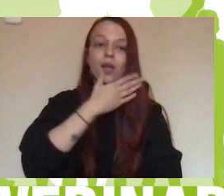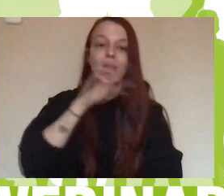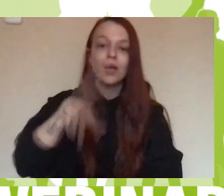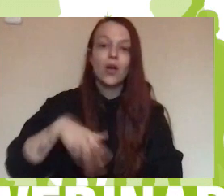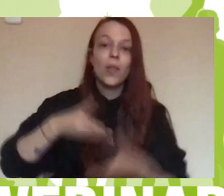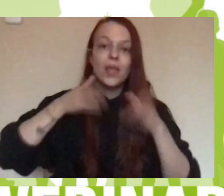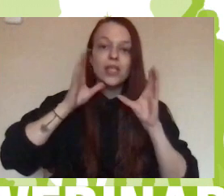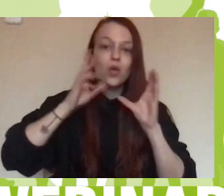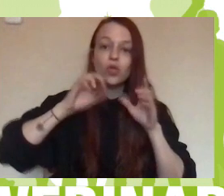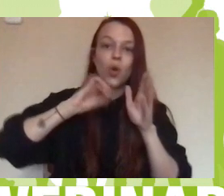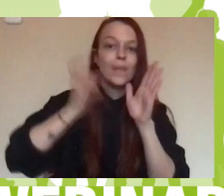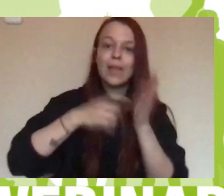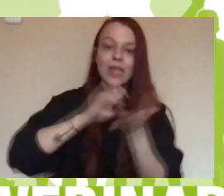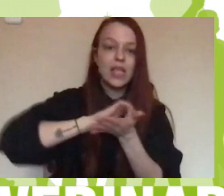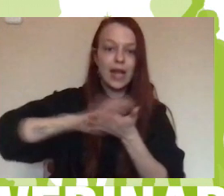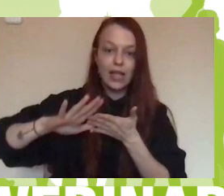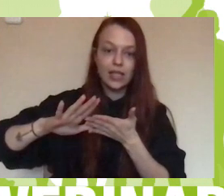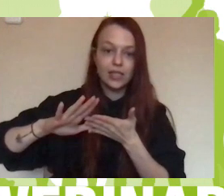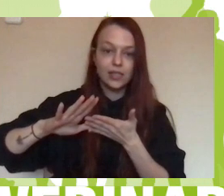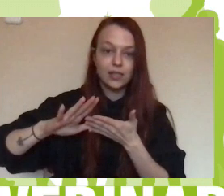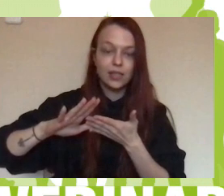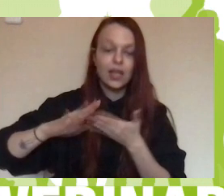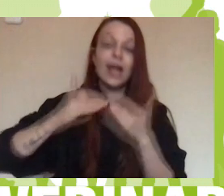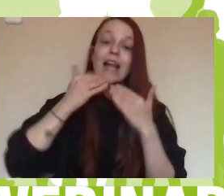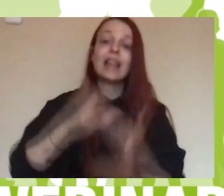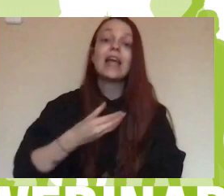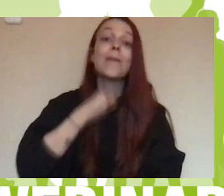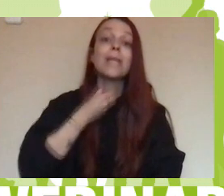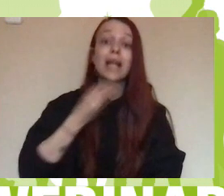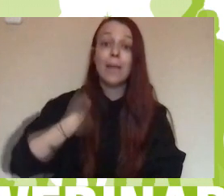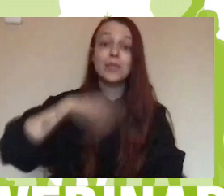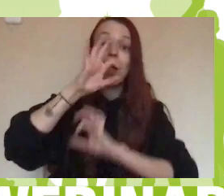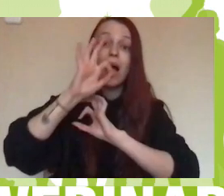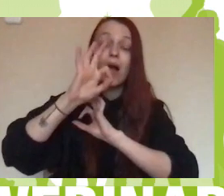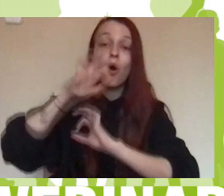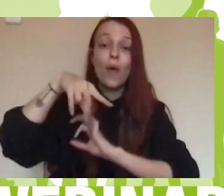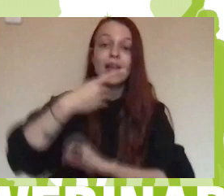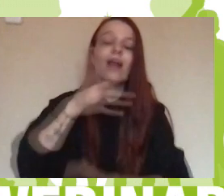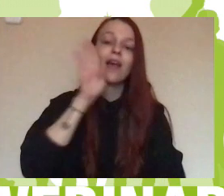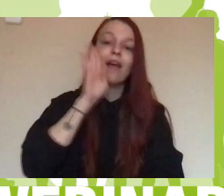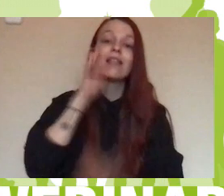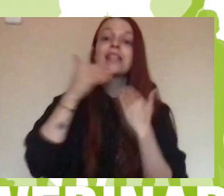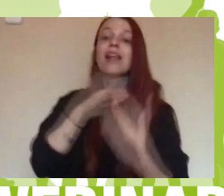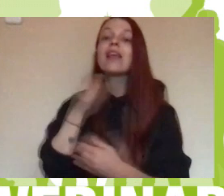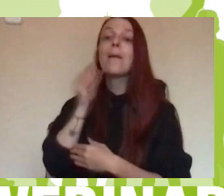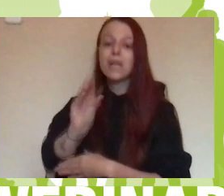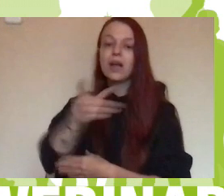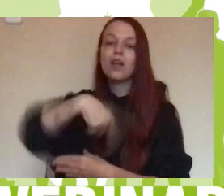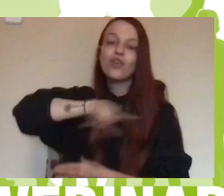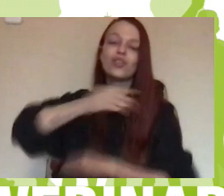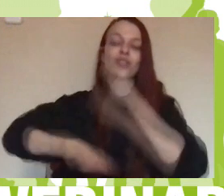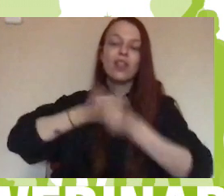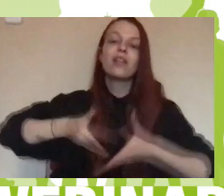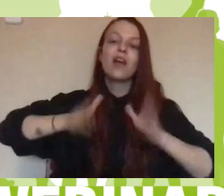que se hacía gracias a la beca de Ayuda Nación y que fue la base para que el Ayuntamiento de Oviedo, a